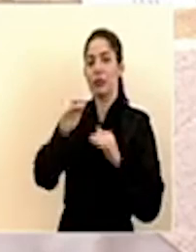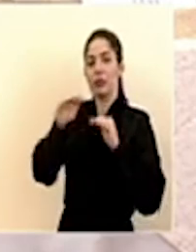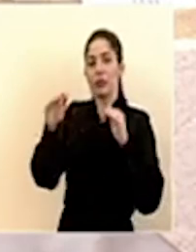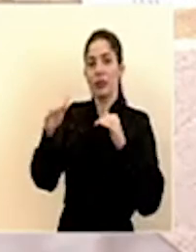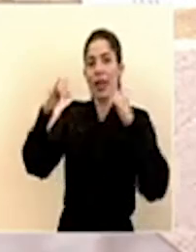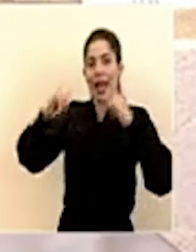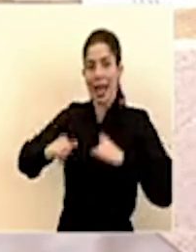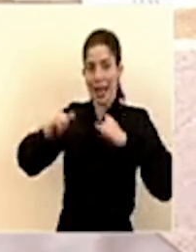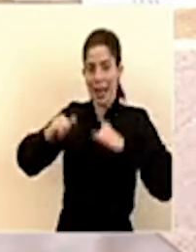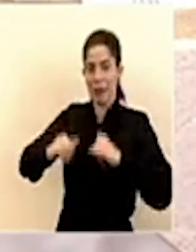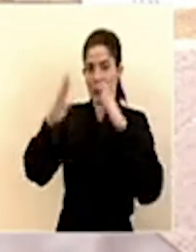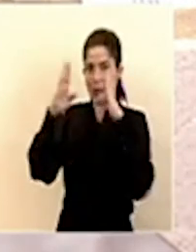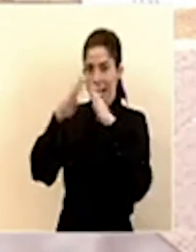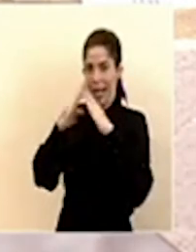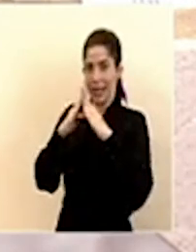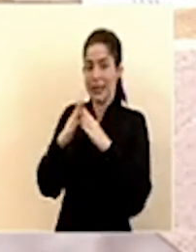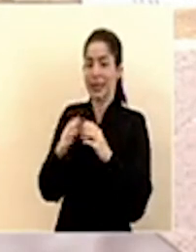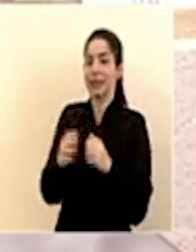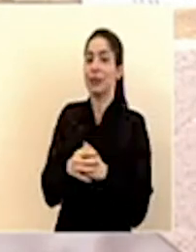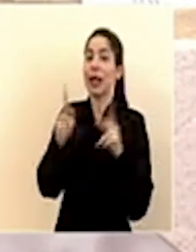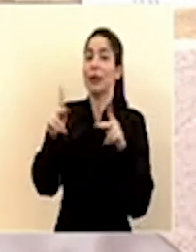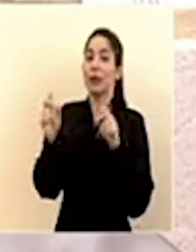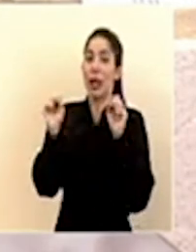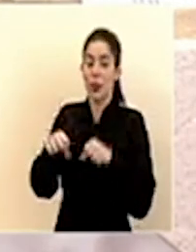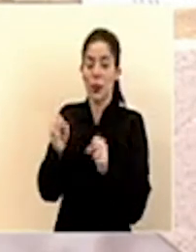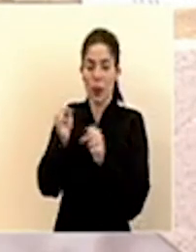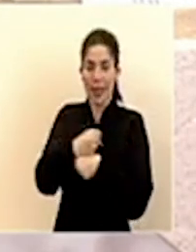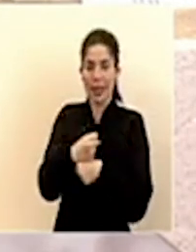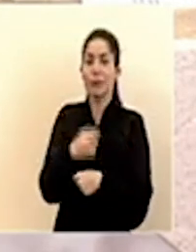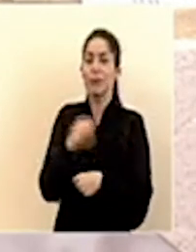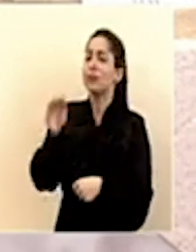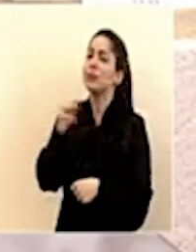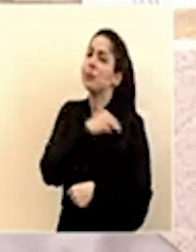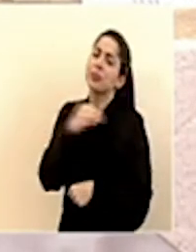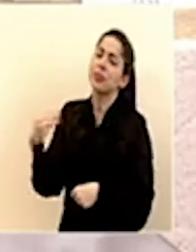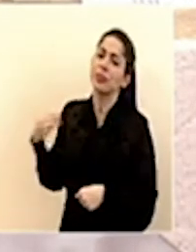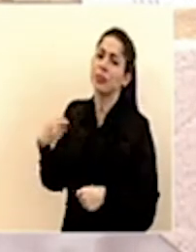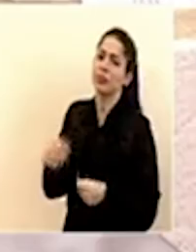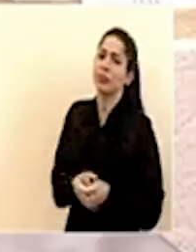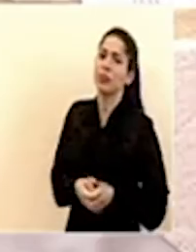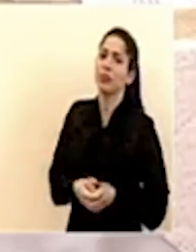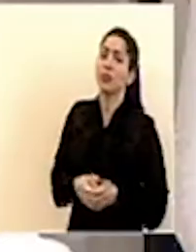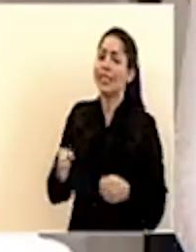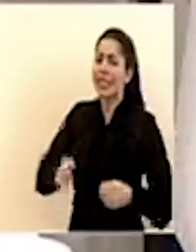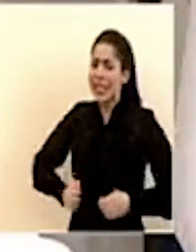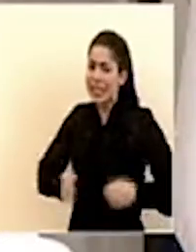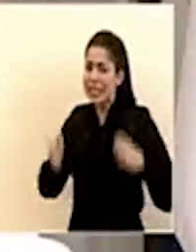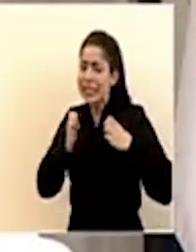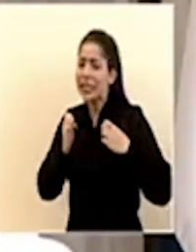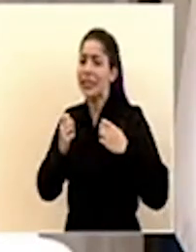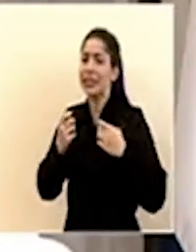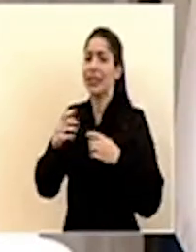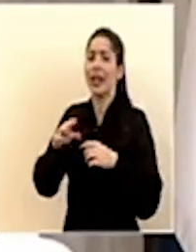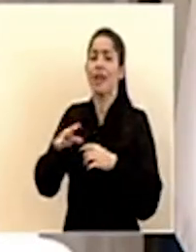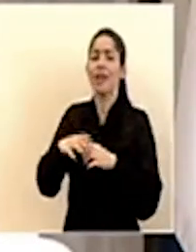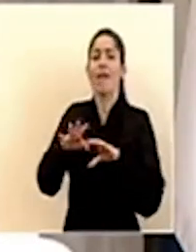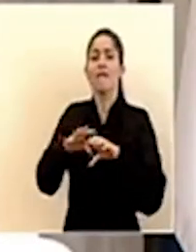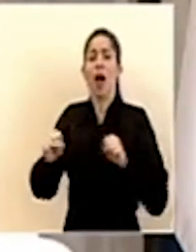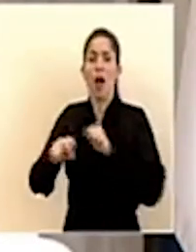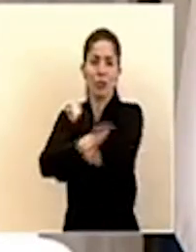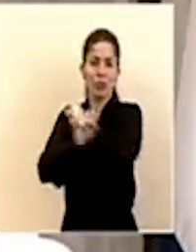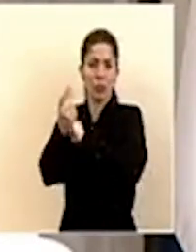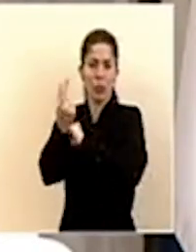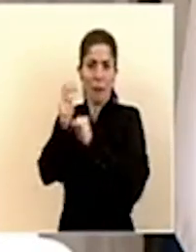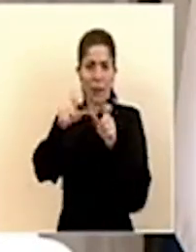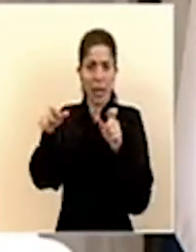que nos quedemos en casa aquellos que sí lo pueden realizar señor ministro existen varias estafas recordarle a las